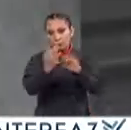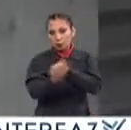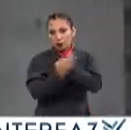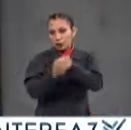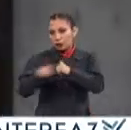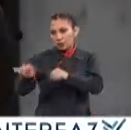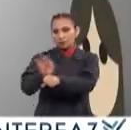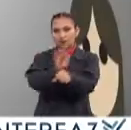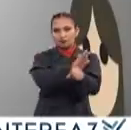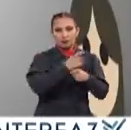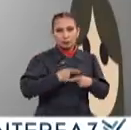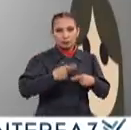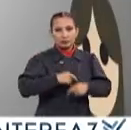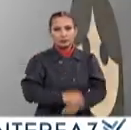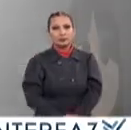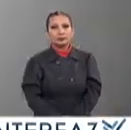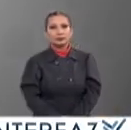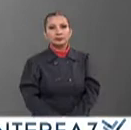y proteger a los demás